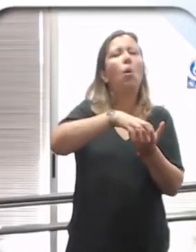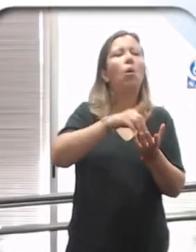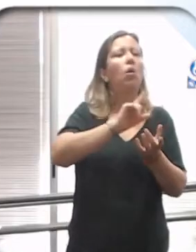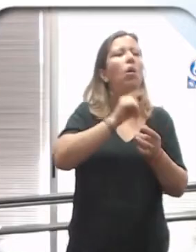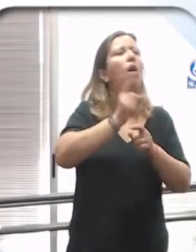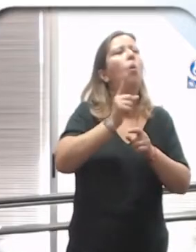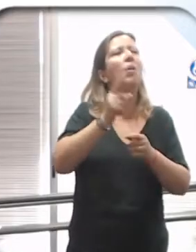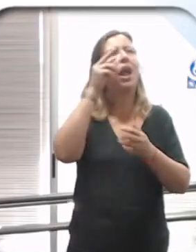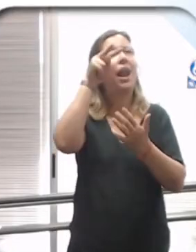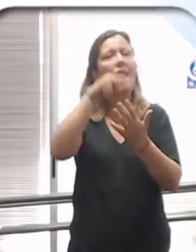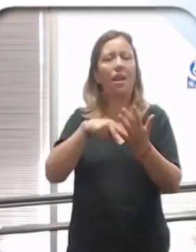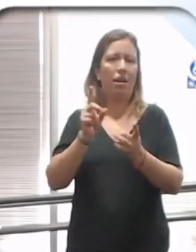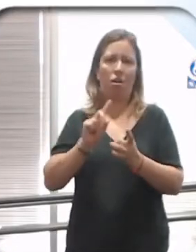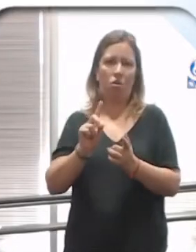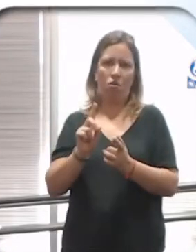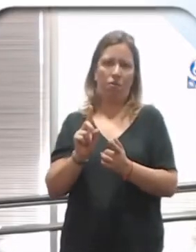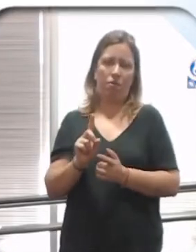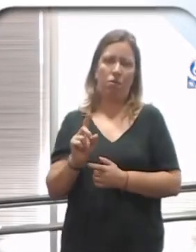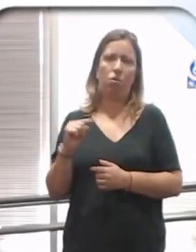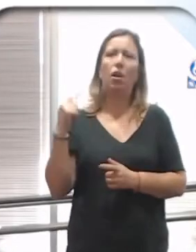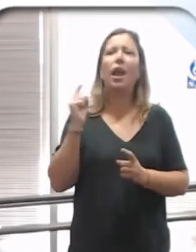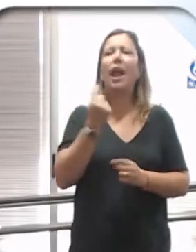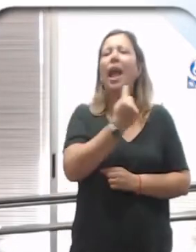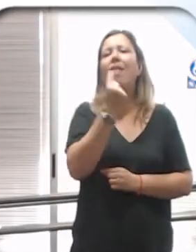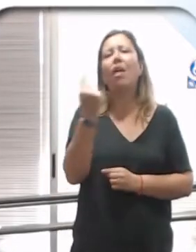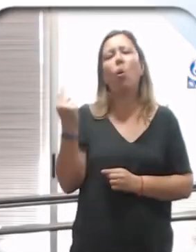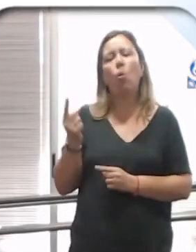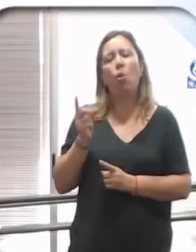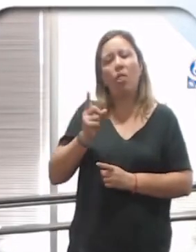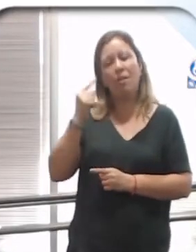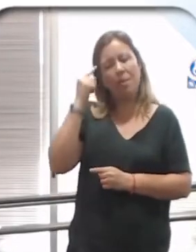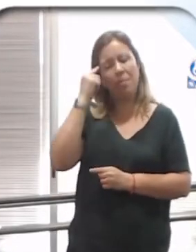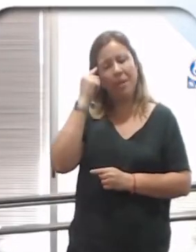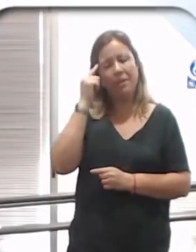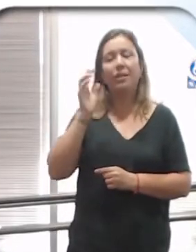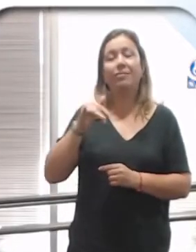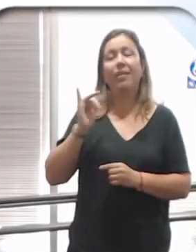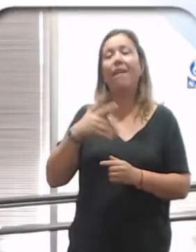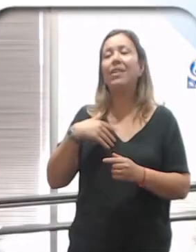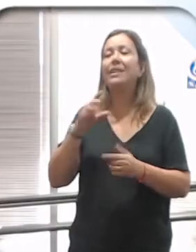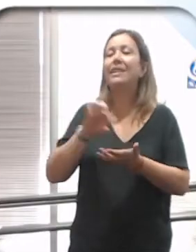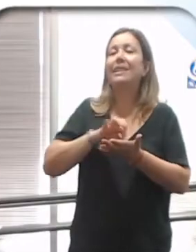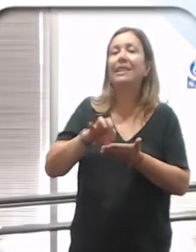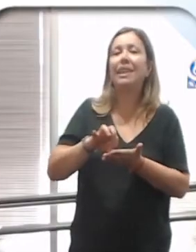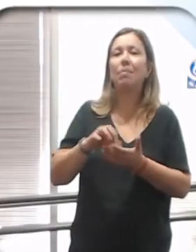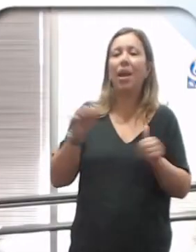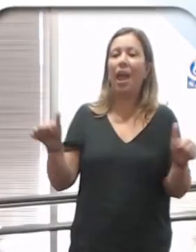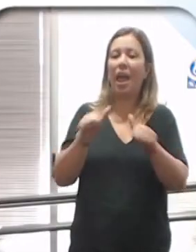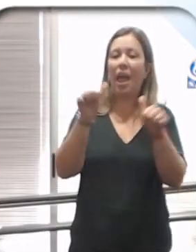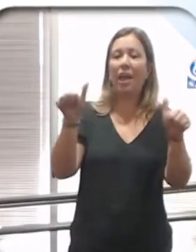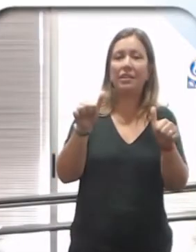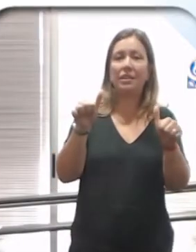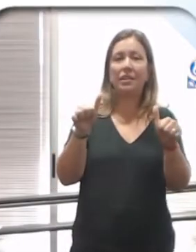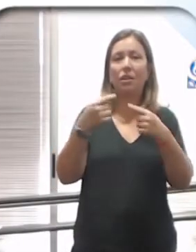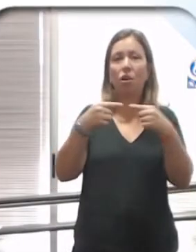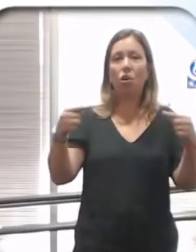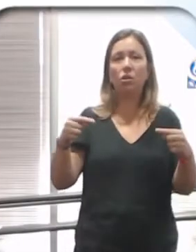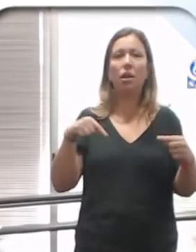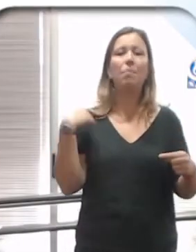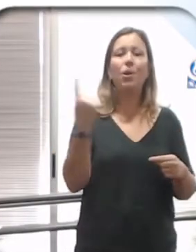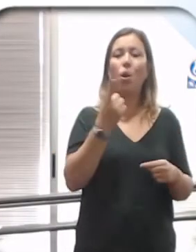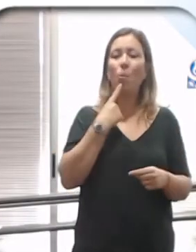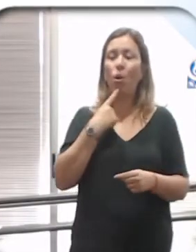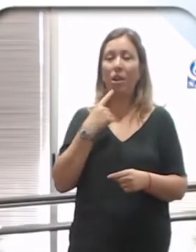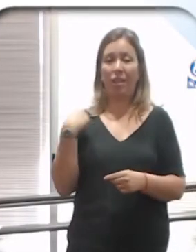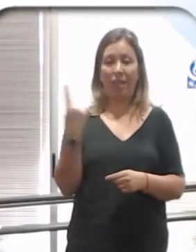están. Estamos en lo que decimos, ¿no? A veces el sistema hace cosas que luego no acompaña con las propias